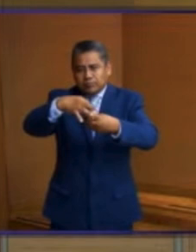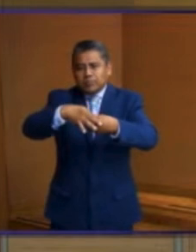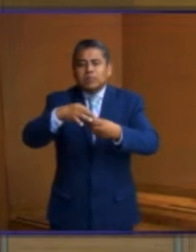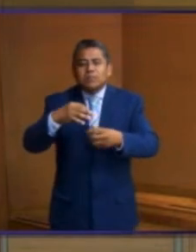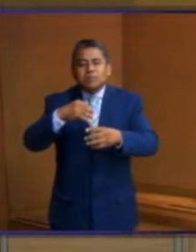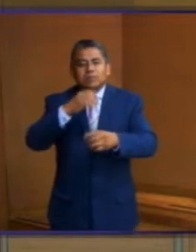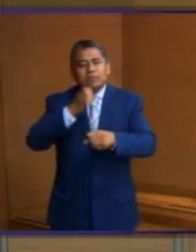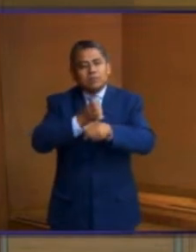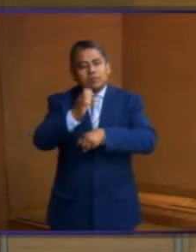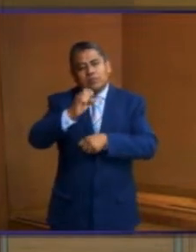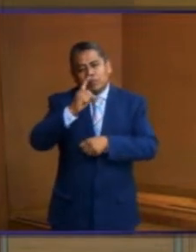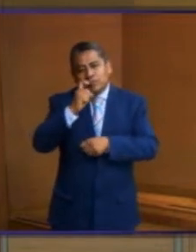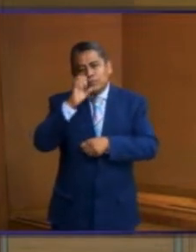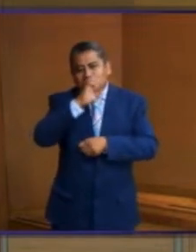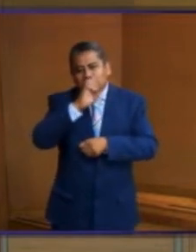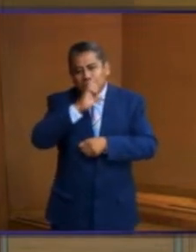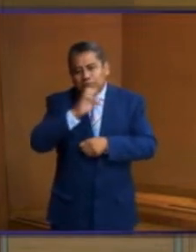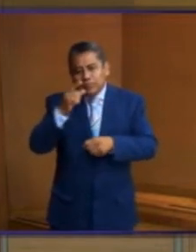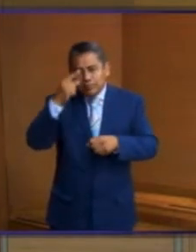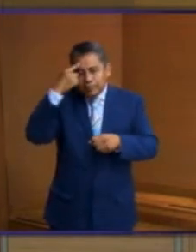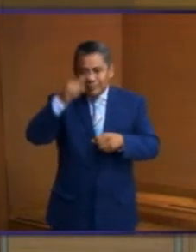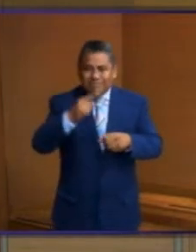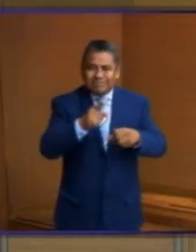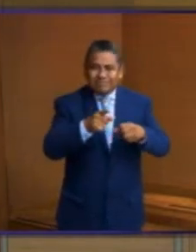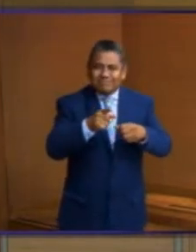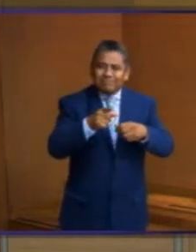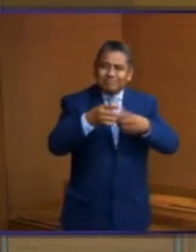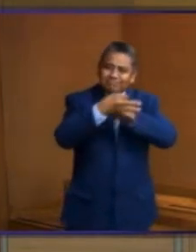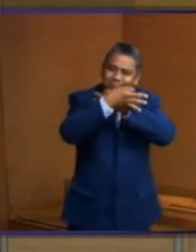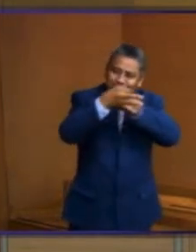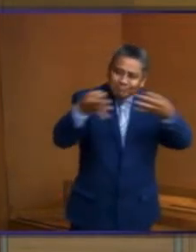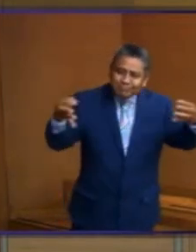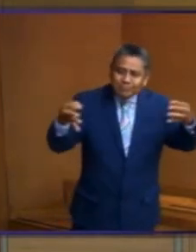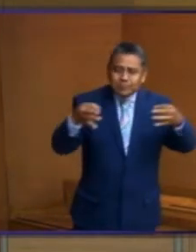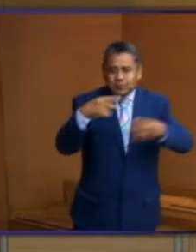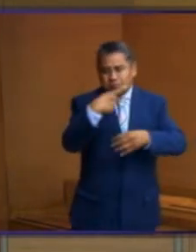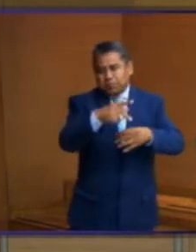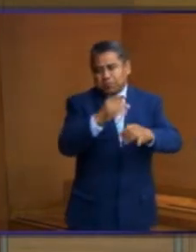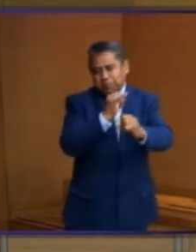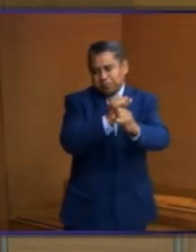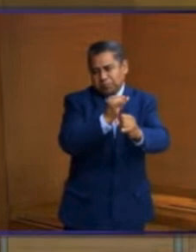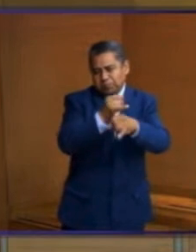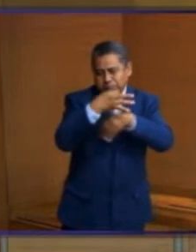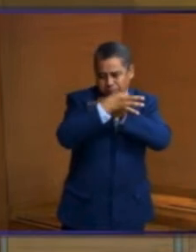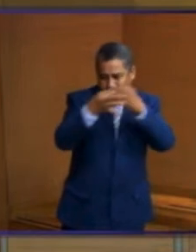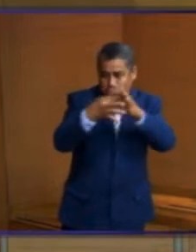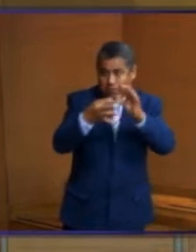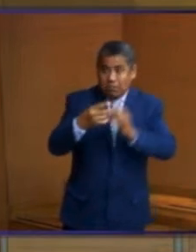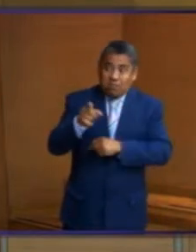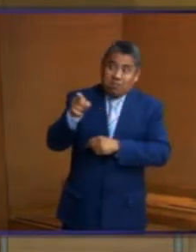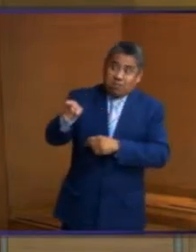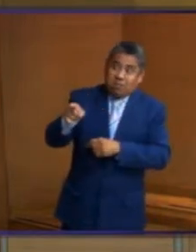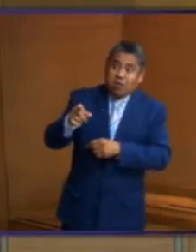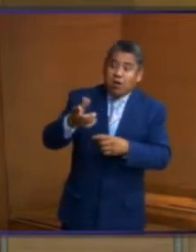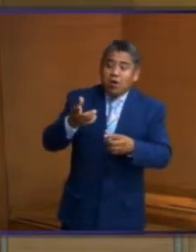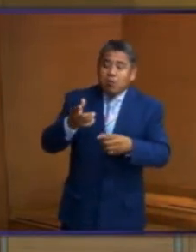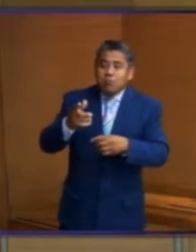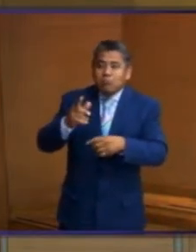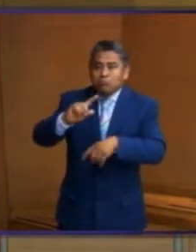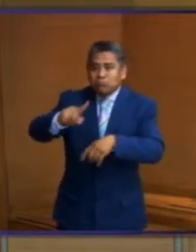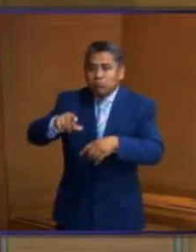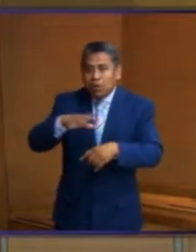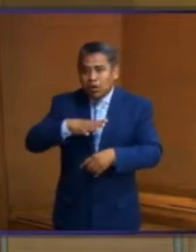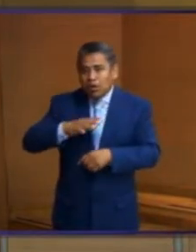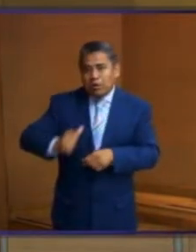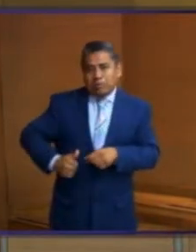Aguascalientes, contra el medio de comunicación digital y clarinete, y de diversas personas, por la presunta difusión de una acusación por acoso sexual y laboral, lo